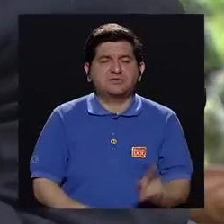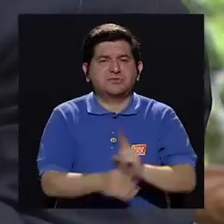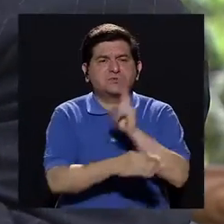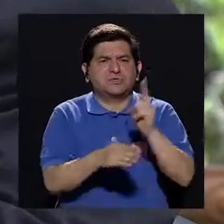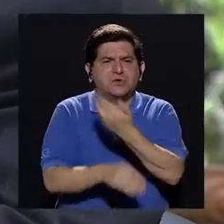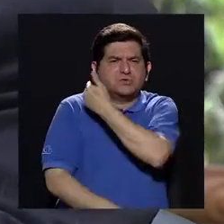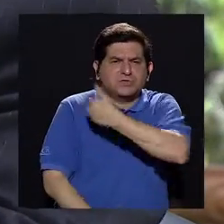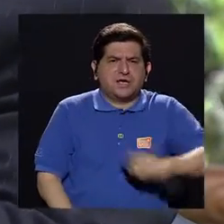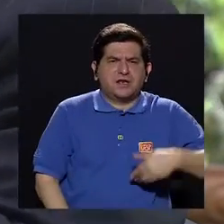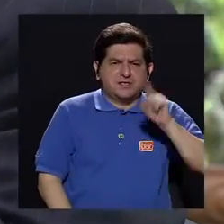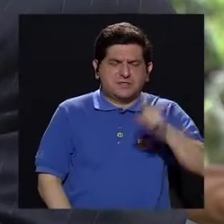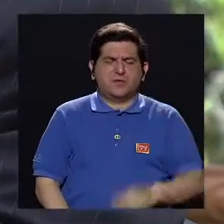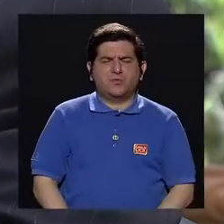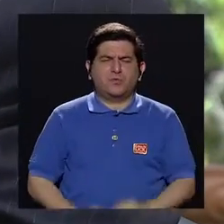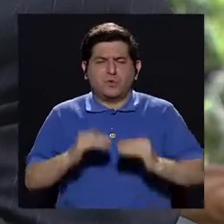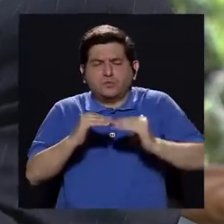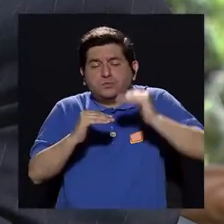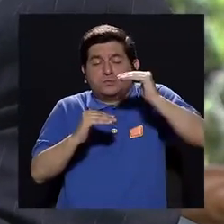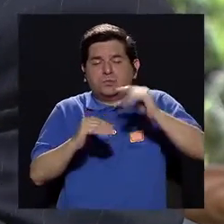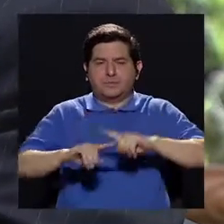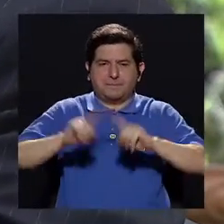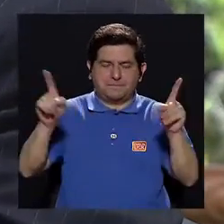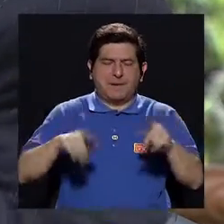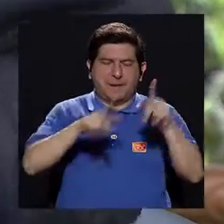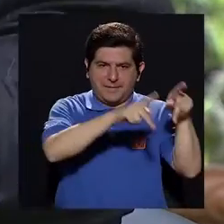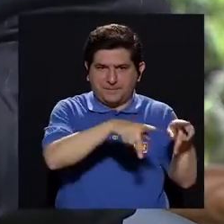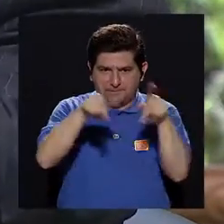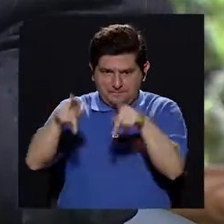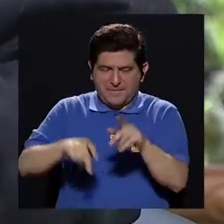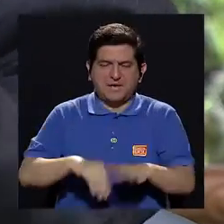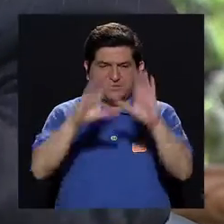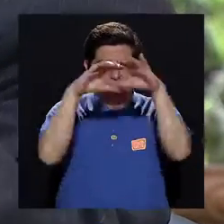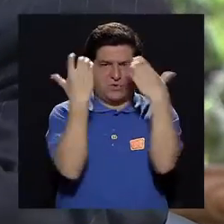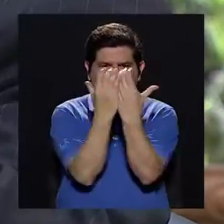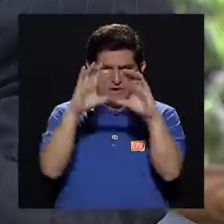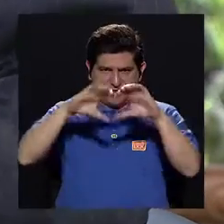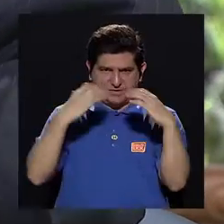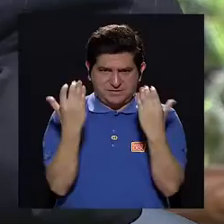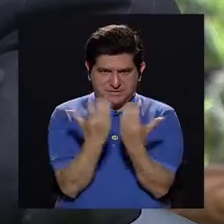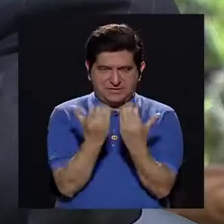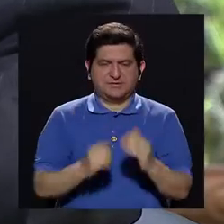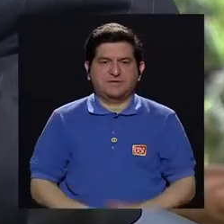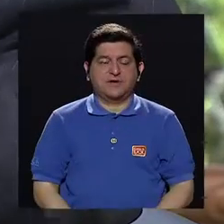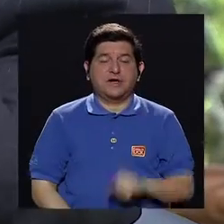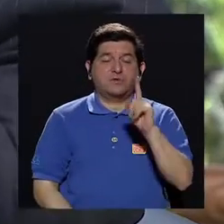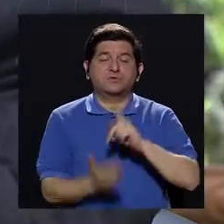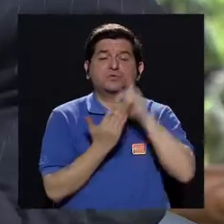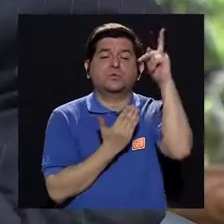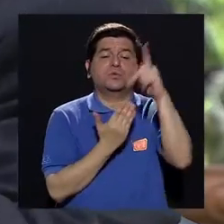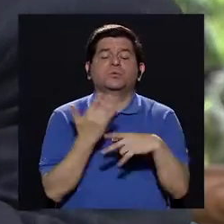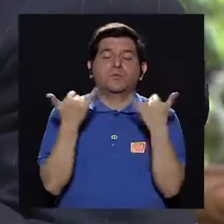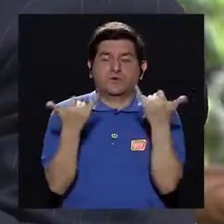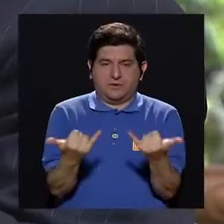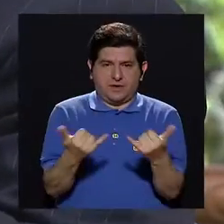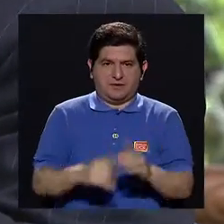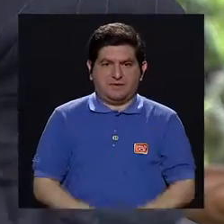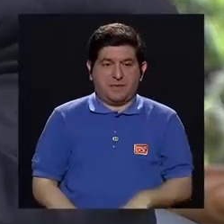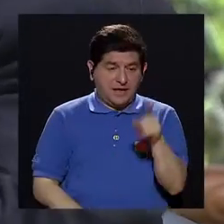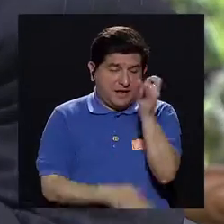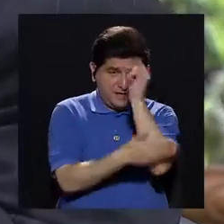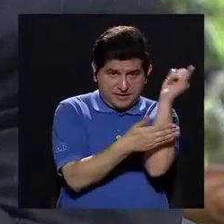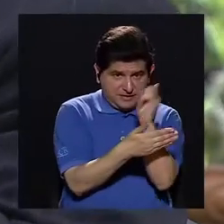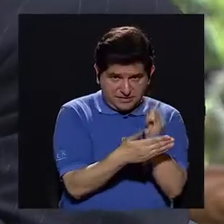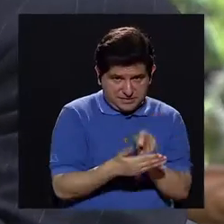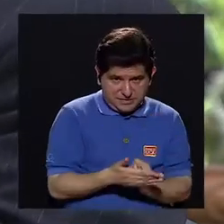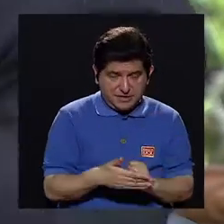más sofisticado. Pero hablemos de que los pacientes son clasificados con un programa en este momento, que